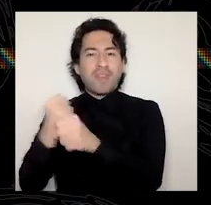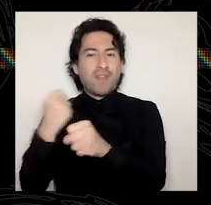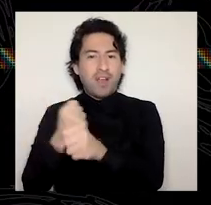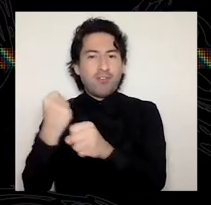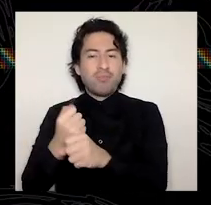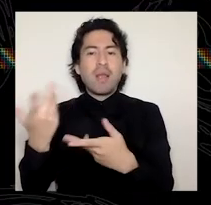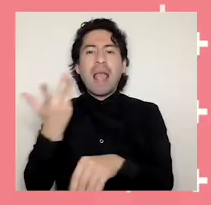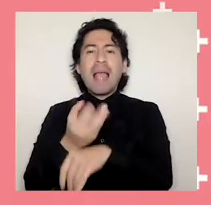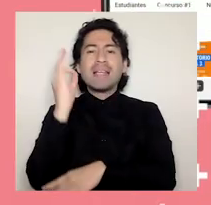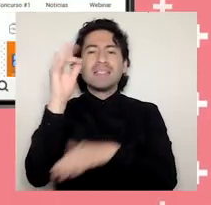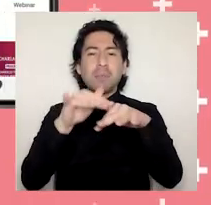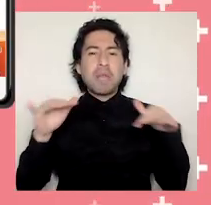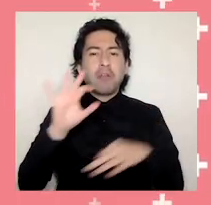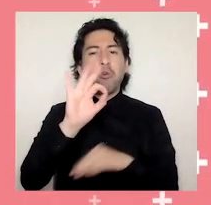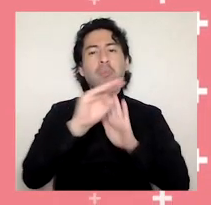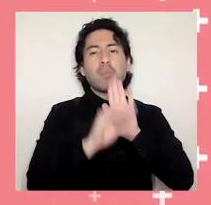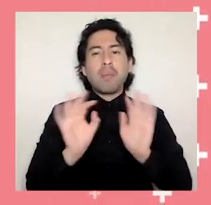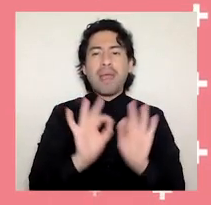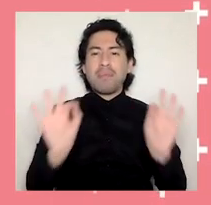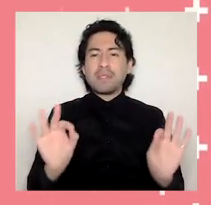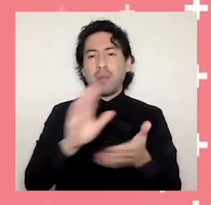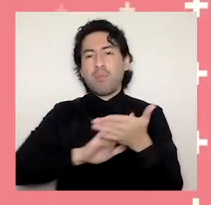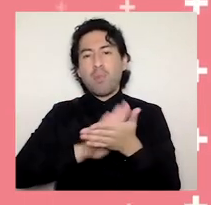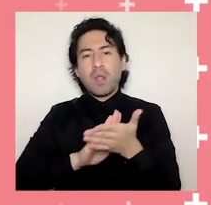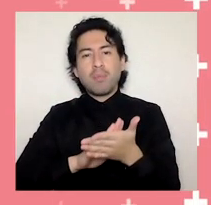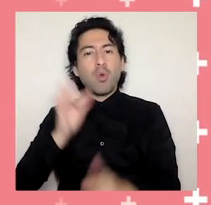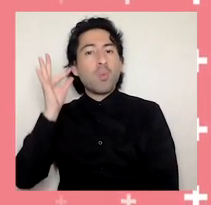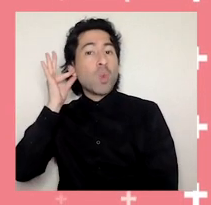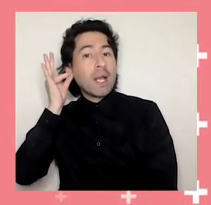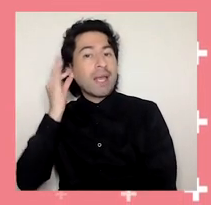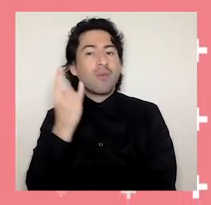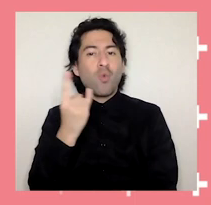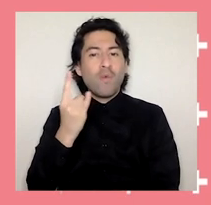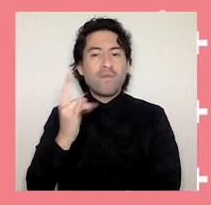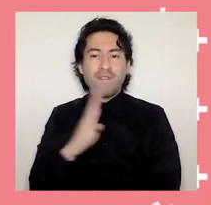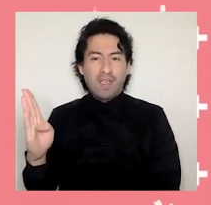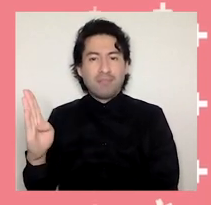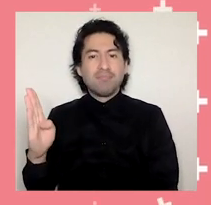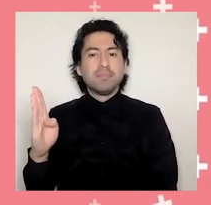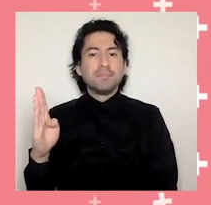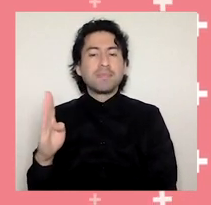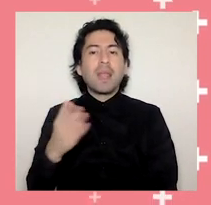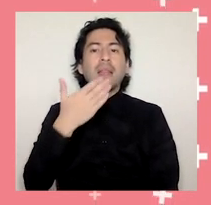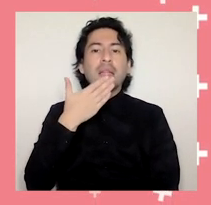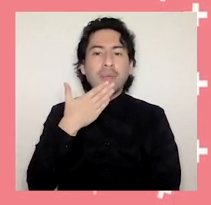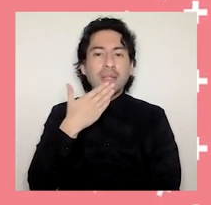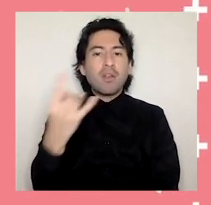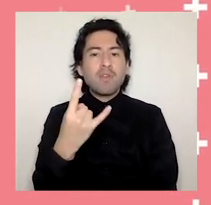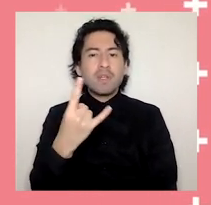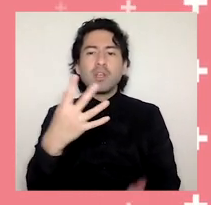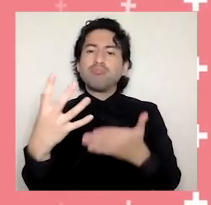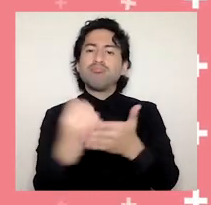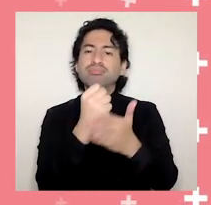Mujeres UVB. También la universidad ha logrado posicionarse en las tendencias actuales del uso de plataformas